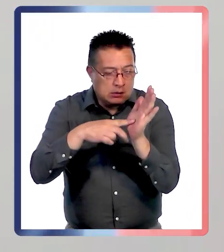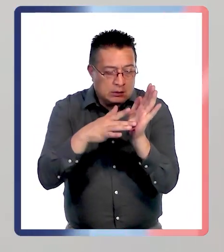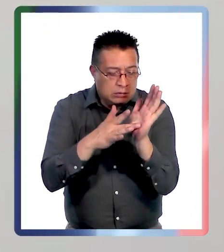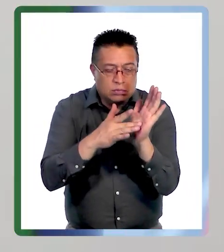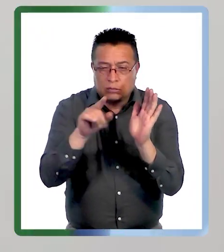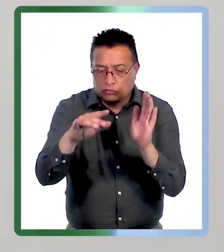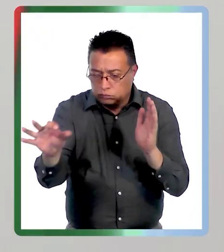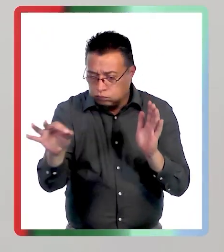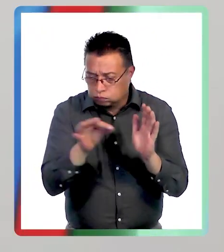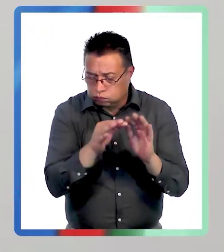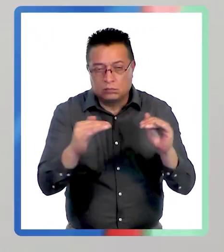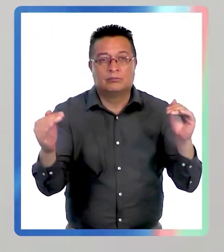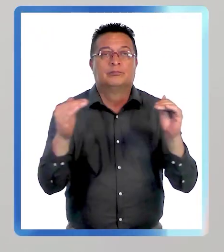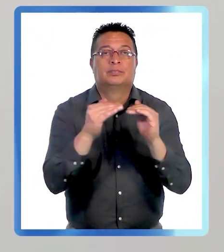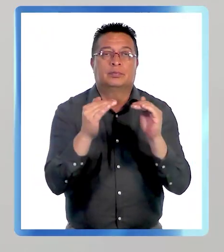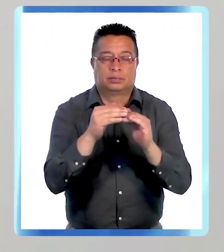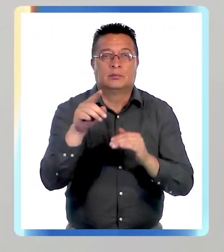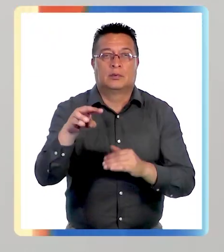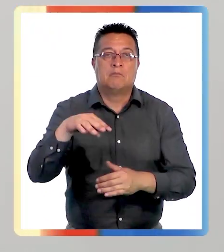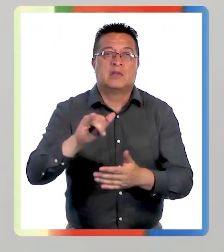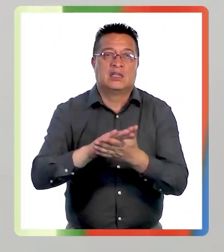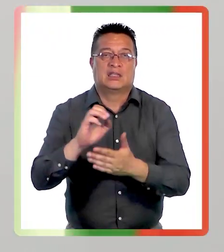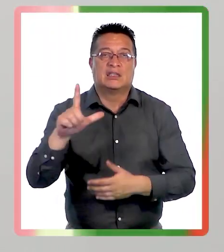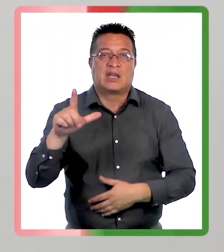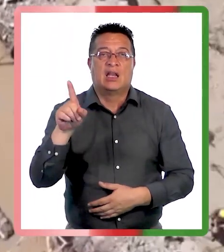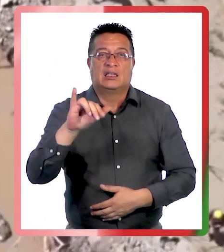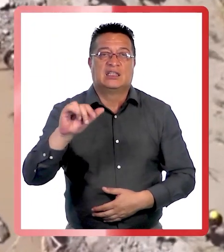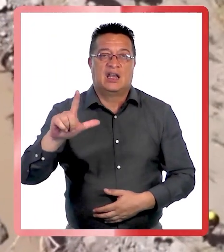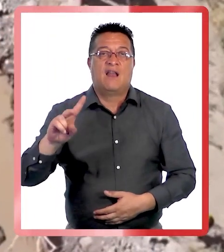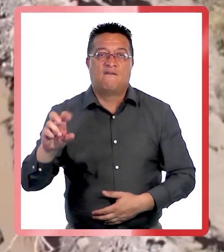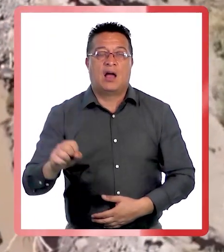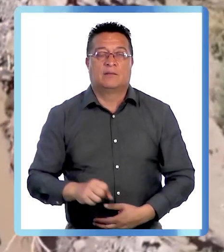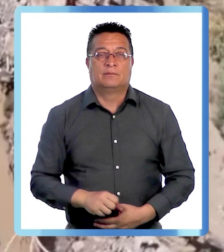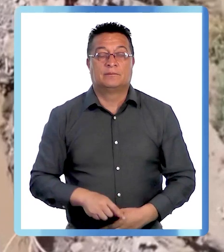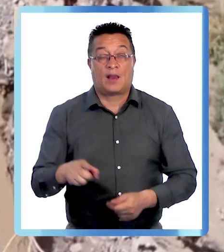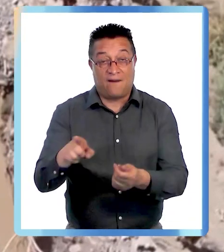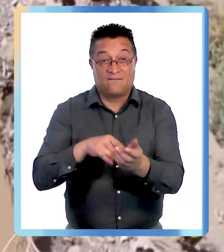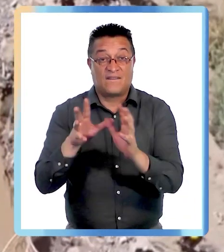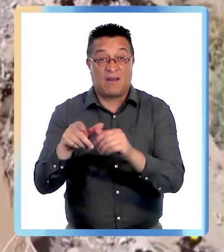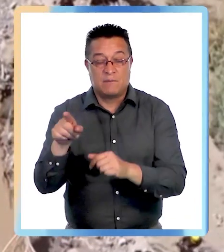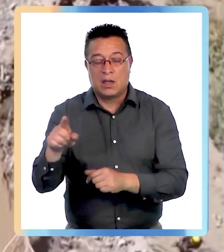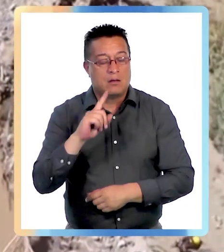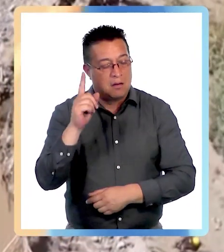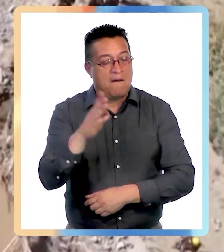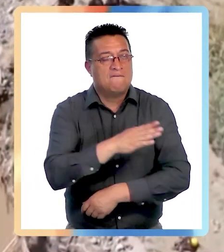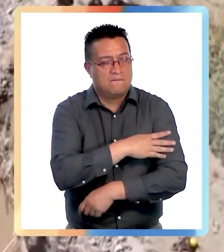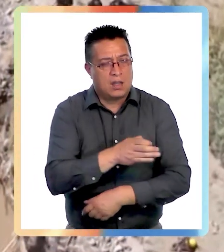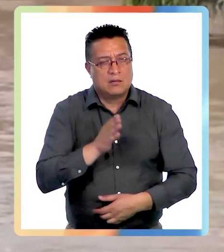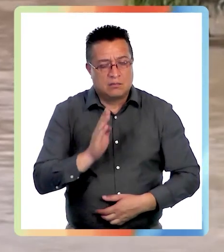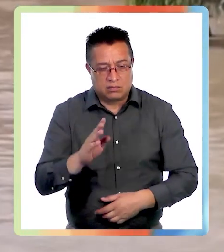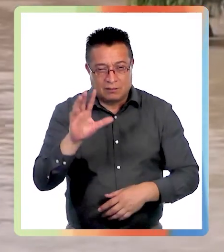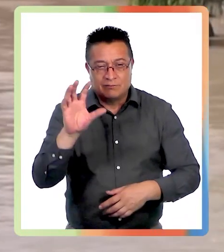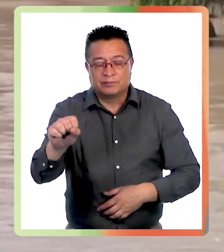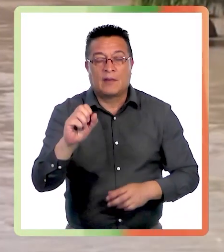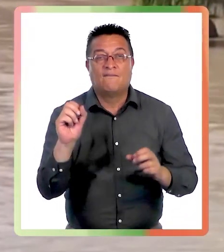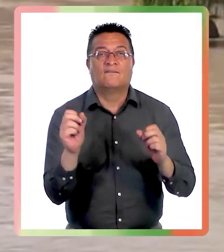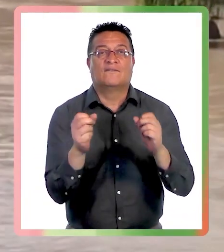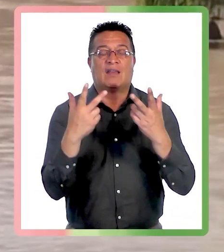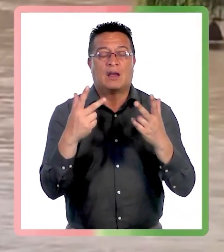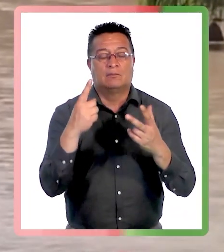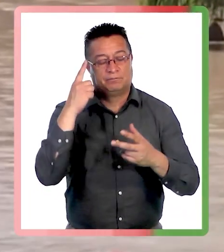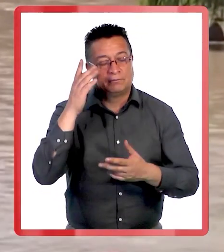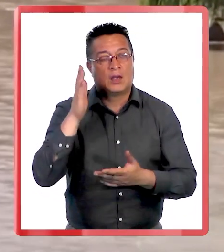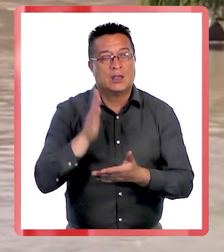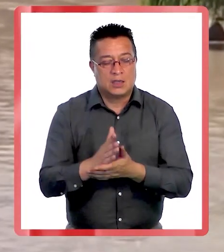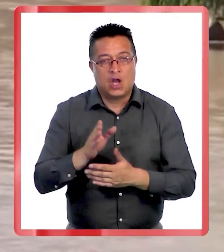que el cuerpo hallado corresponde a Michel Silva Gutiérrez. La familia de Michel no perdía la esperanza de encontrarla con vida.